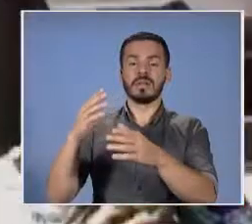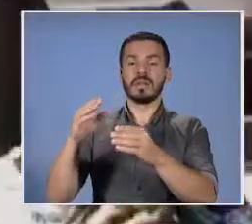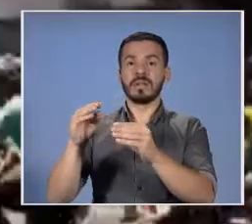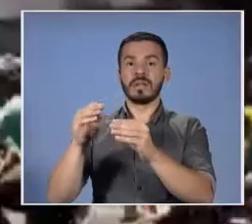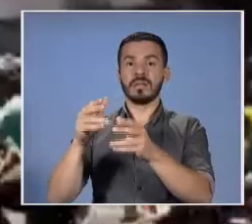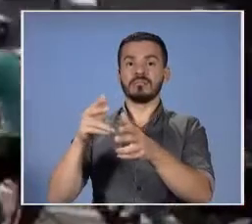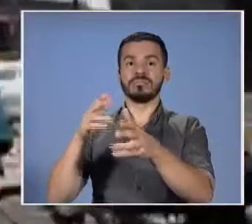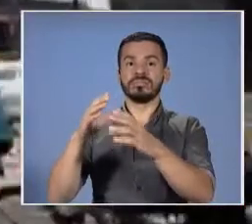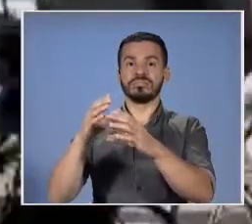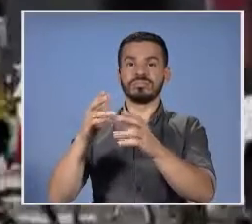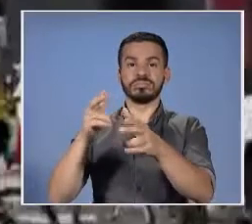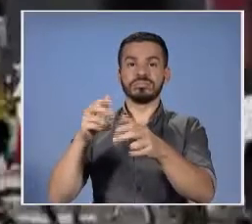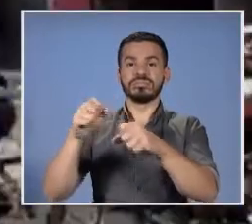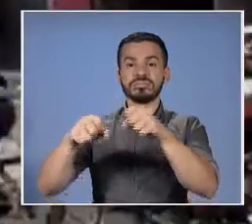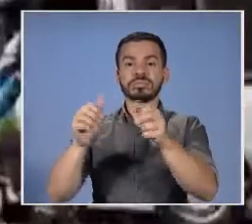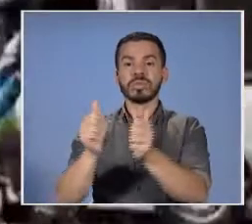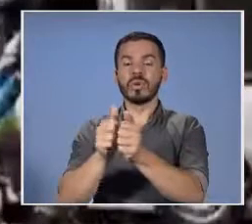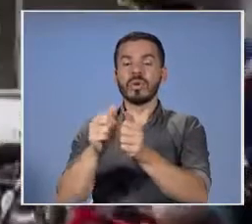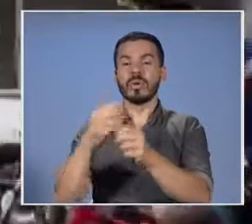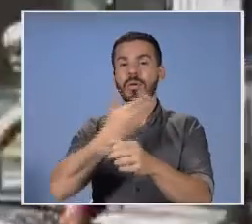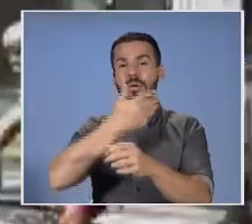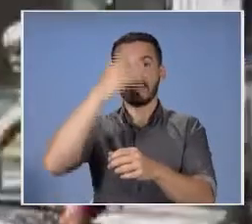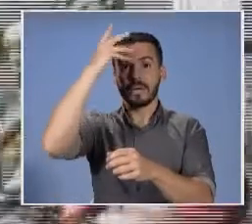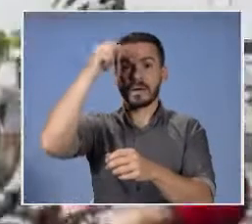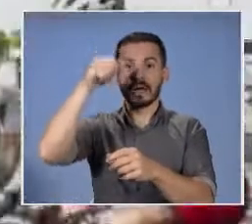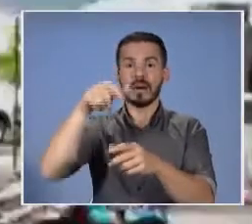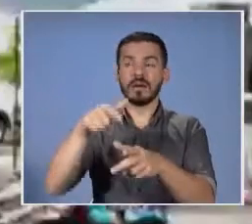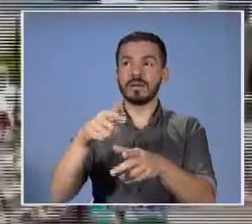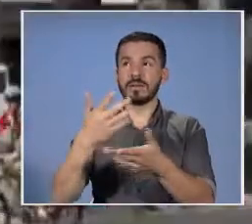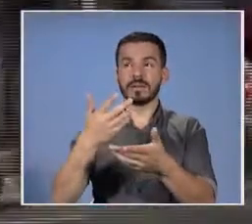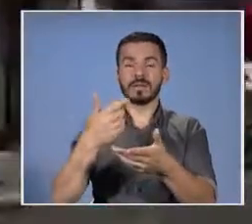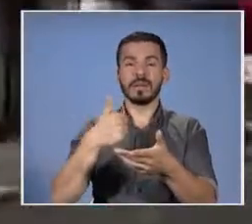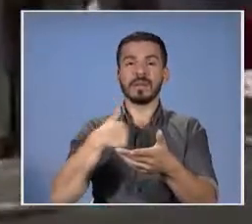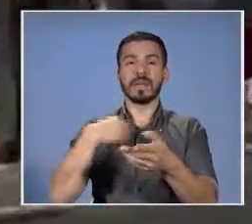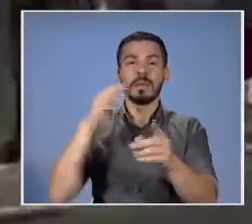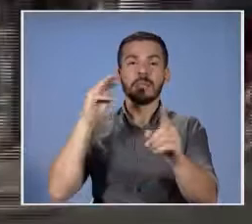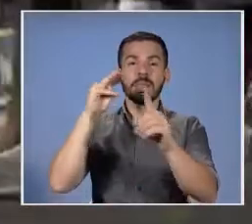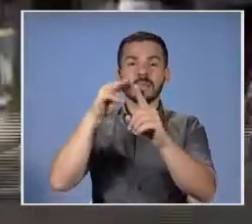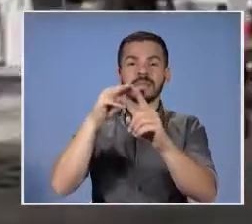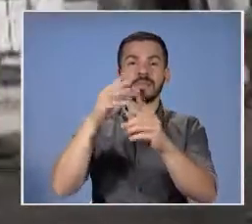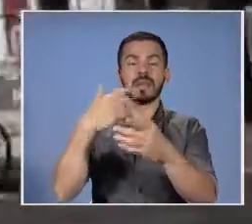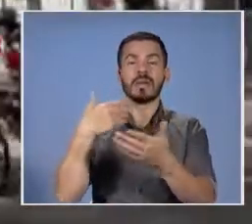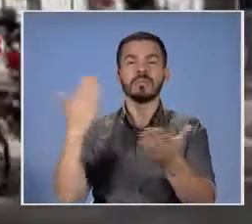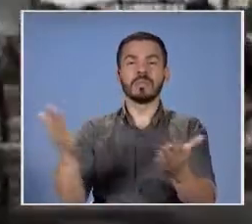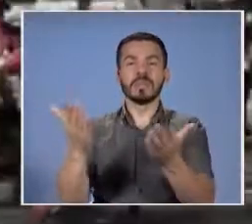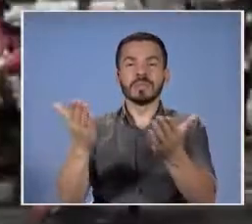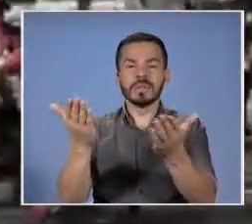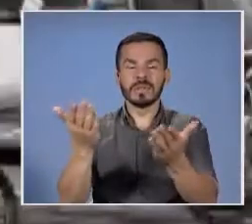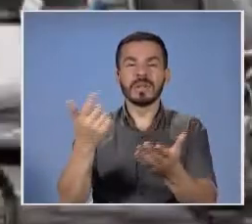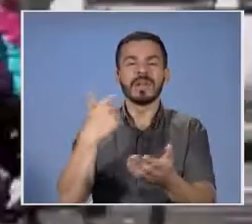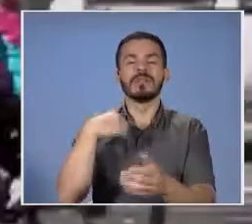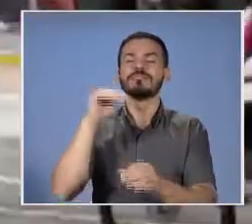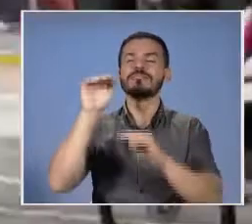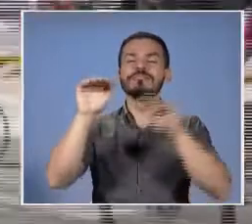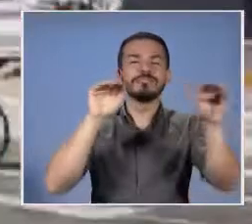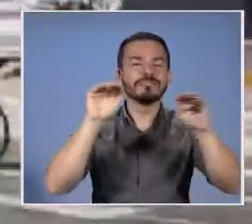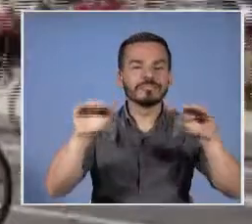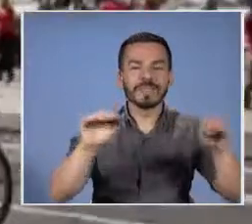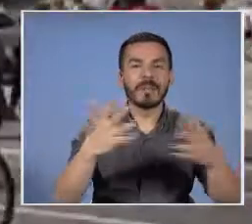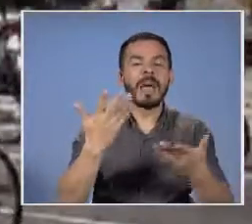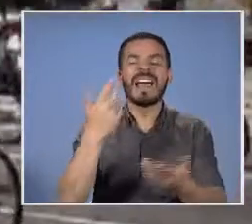presidente y que, pues, él lo que quiere es hacer un mensaje, una motivación, un llamado a